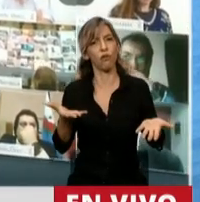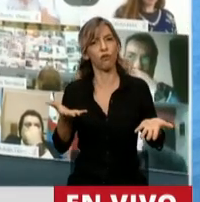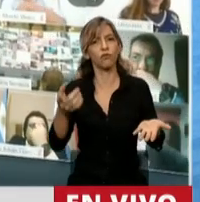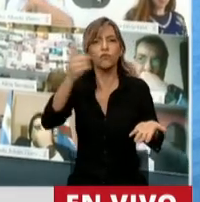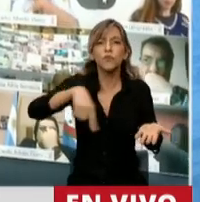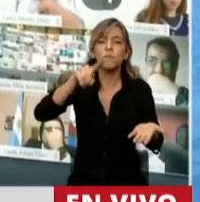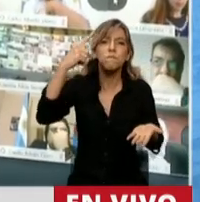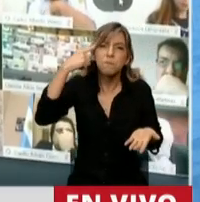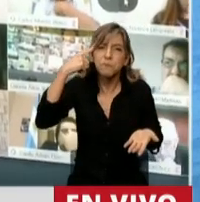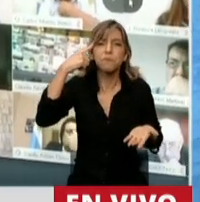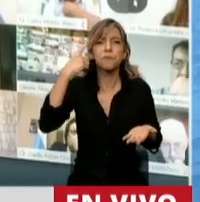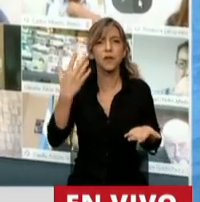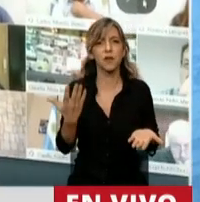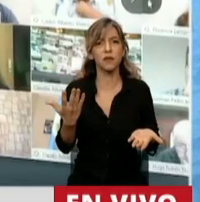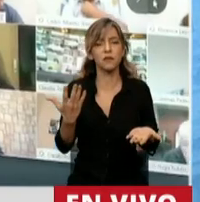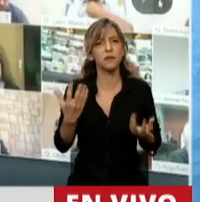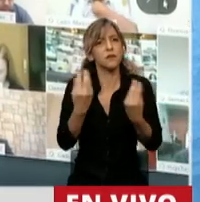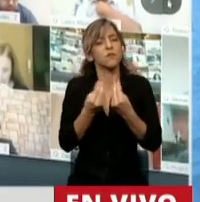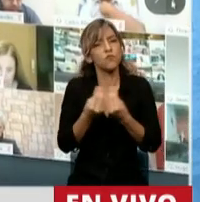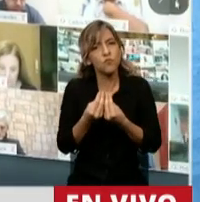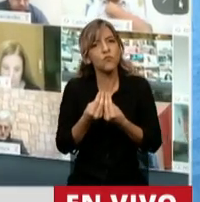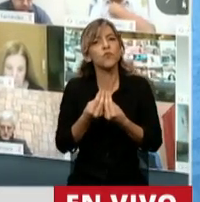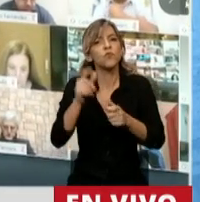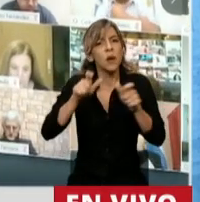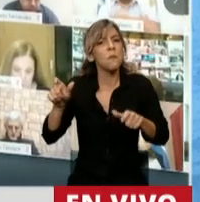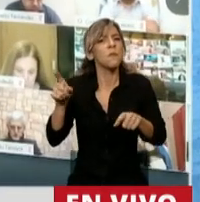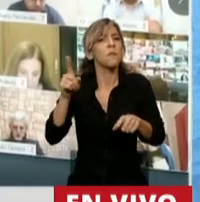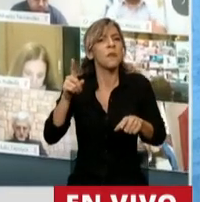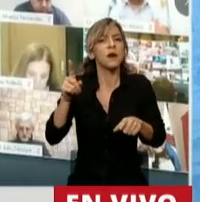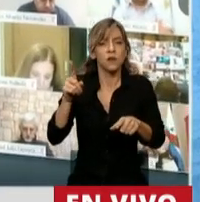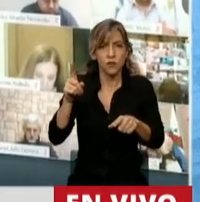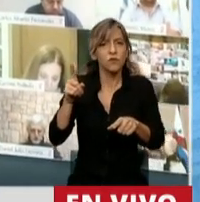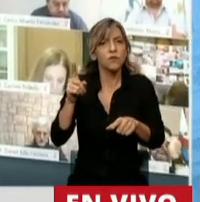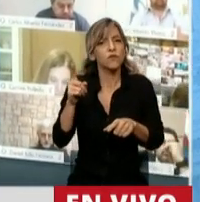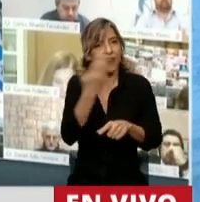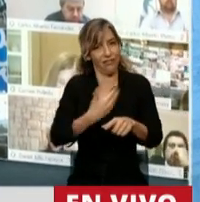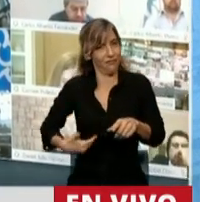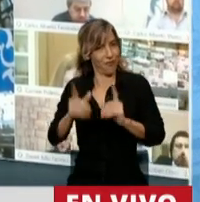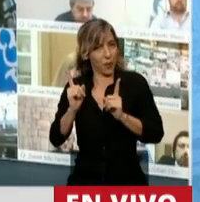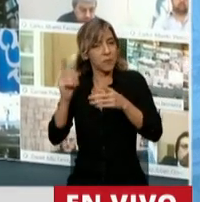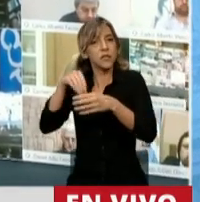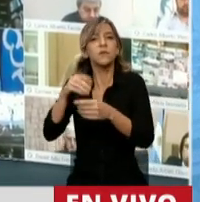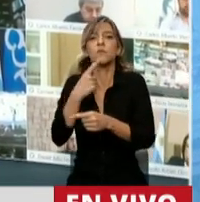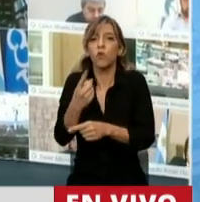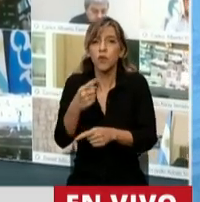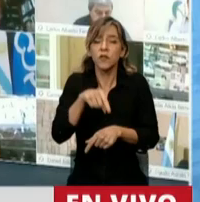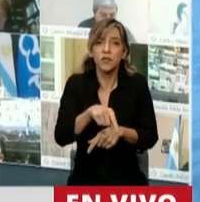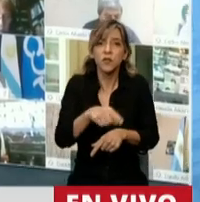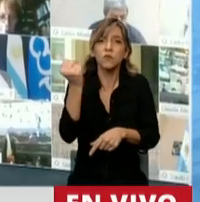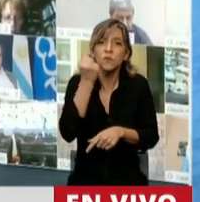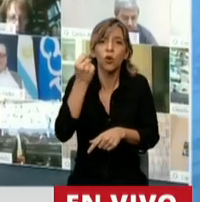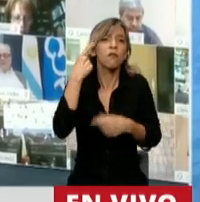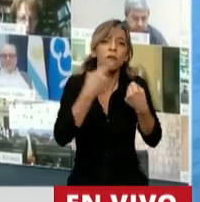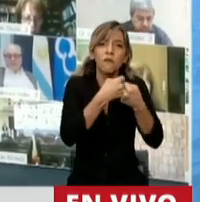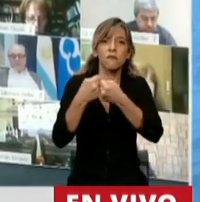participantes del Frente de Gobierno dicen que es una virtud, que es el disenso. Se animen a ejercerlo acá.